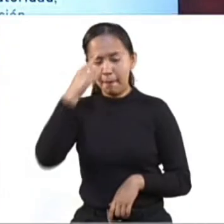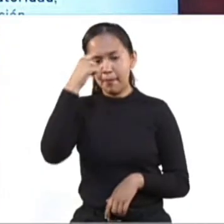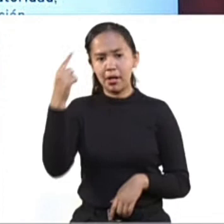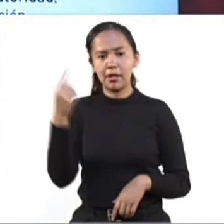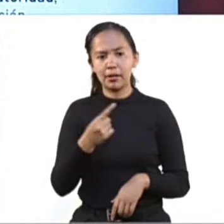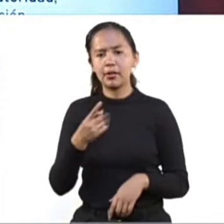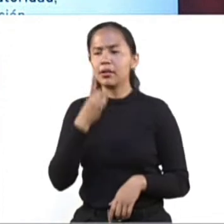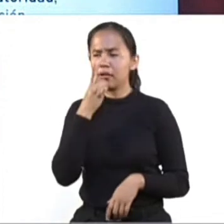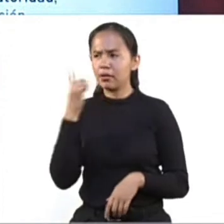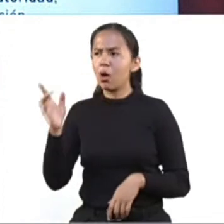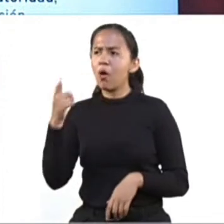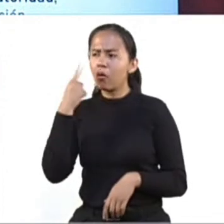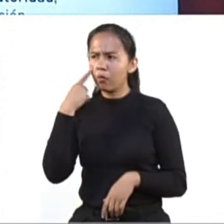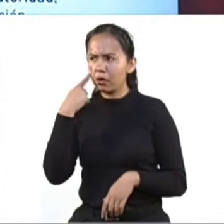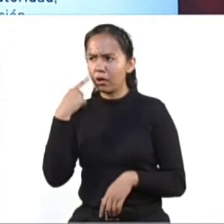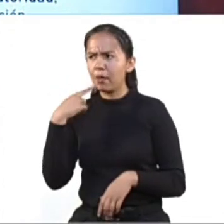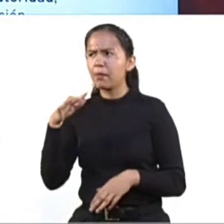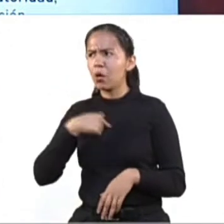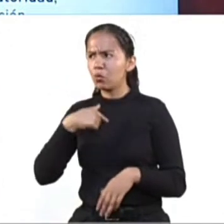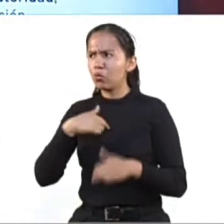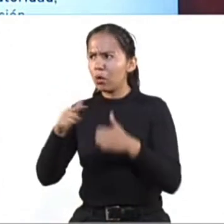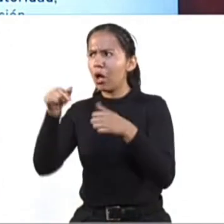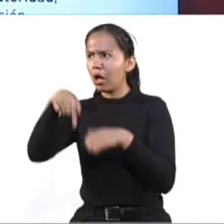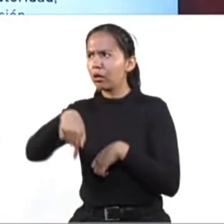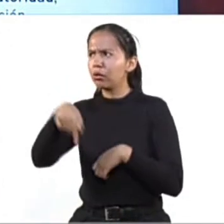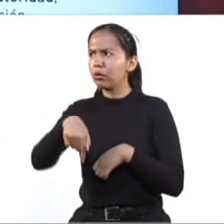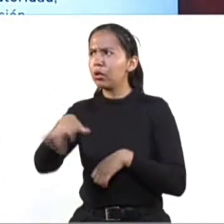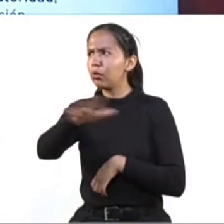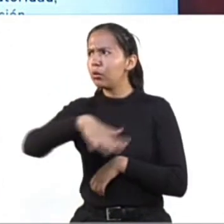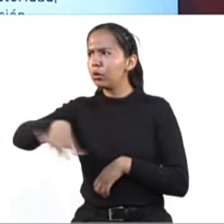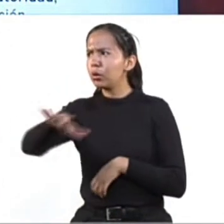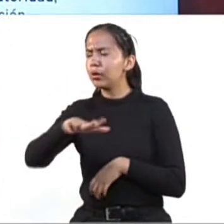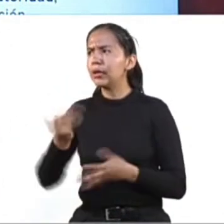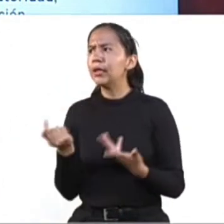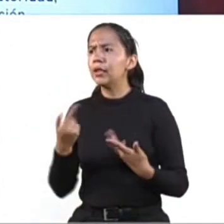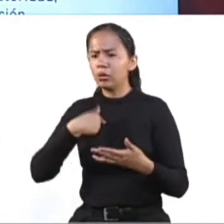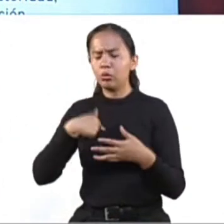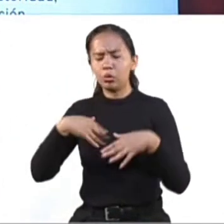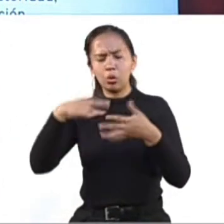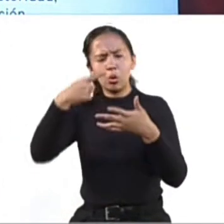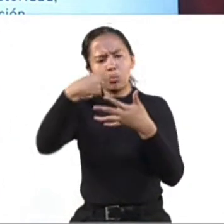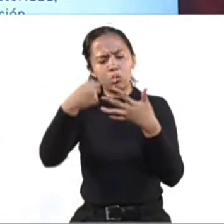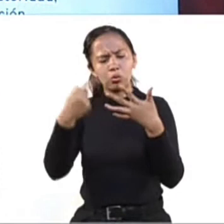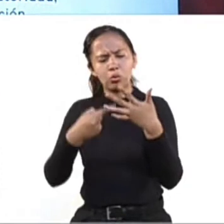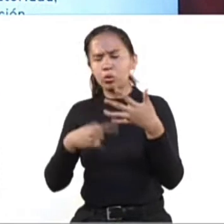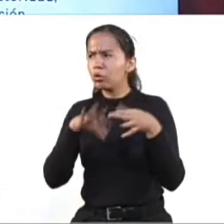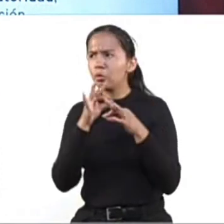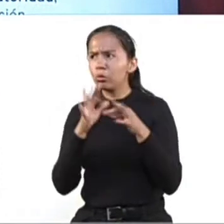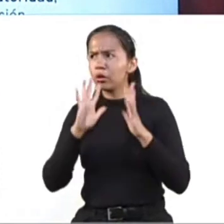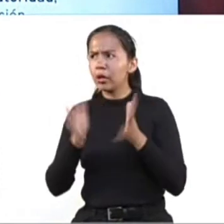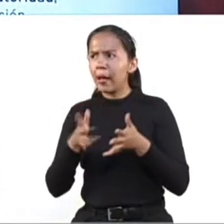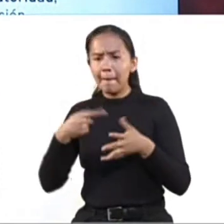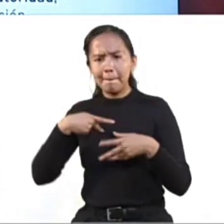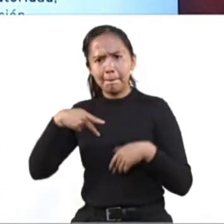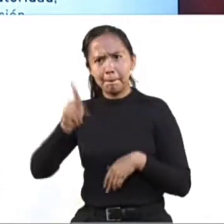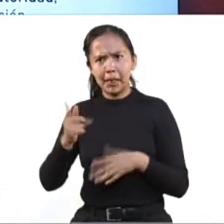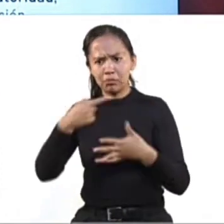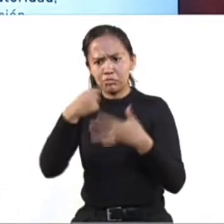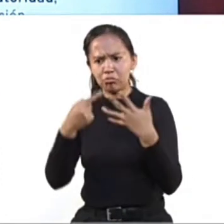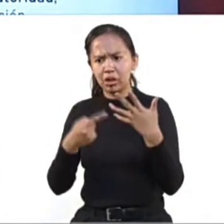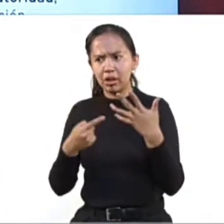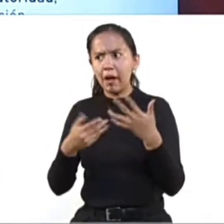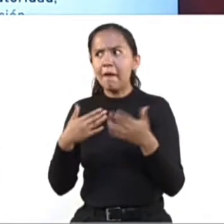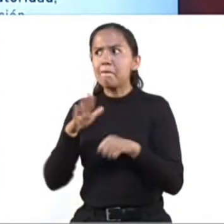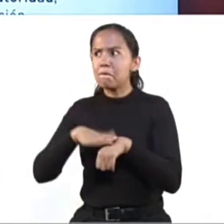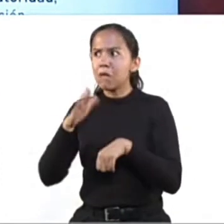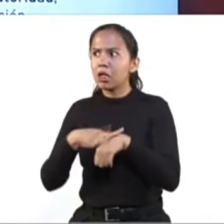y nos puede decir, oye, pues estoy aquí realizando mi trámite y me están pidiendo un requisito que no reconozco yo como el oficial. Entonces,